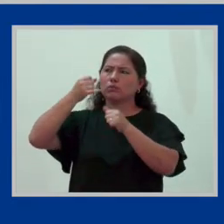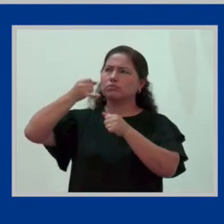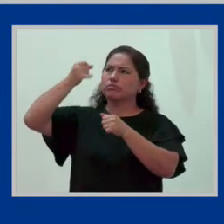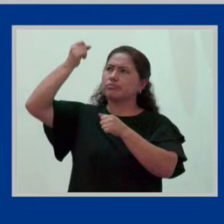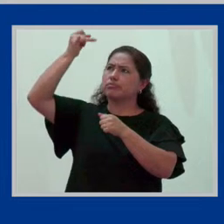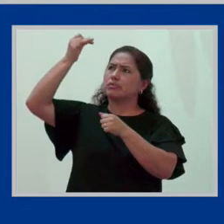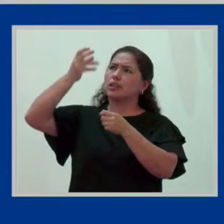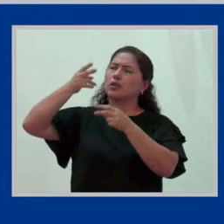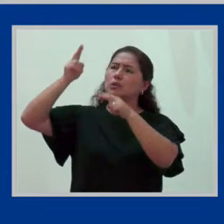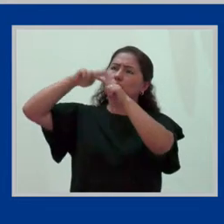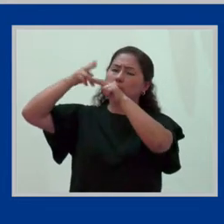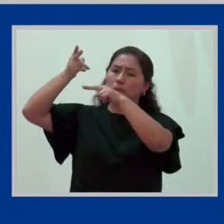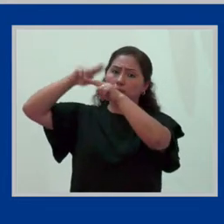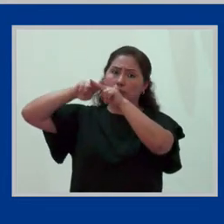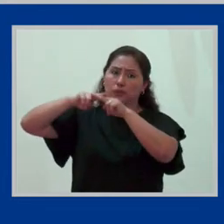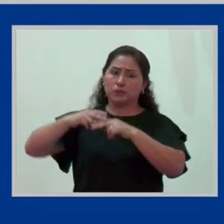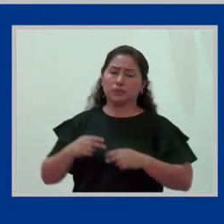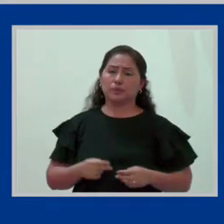aumentó.